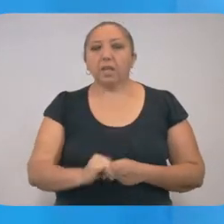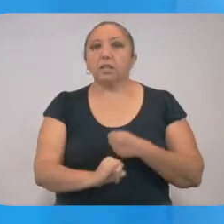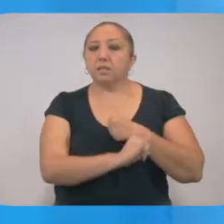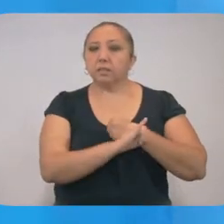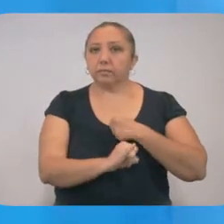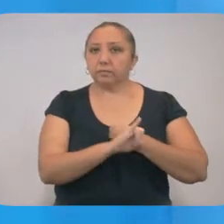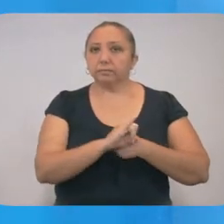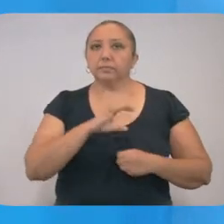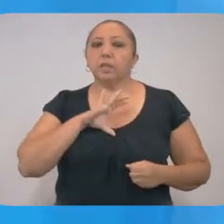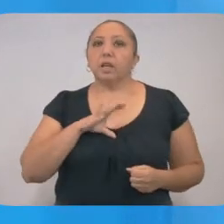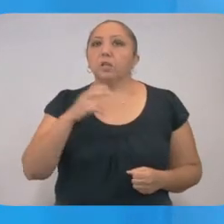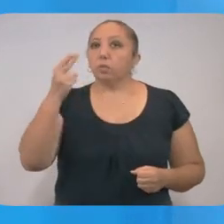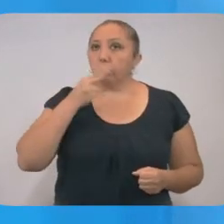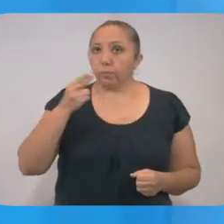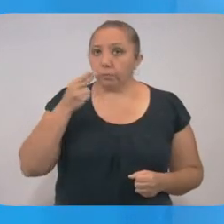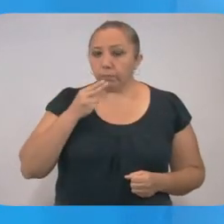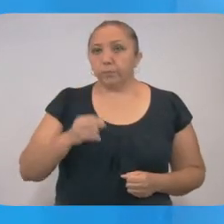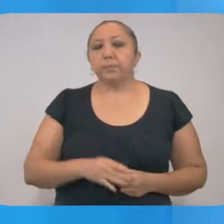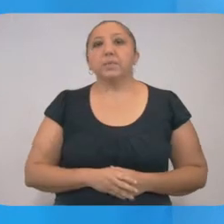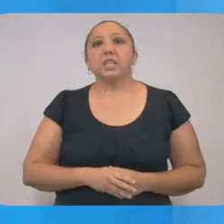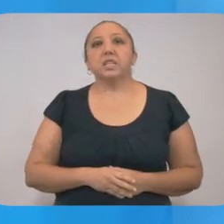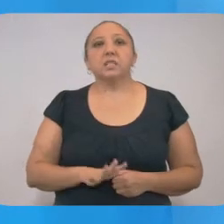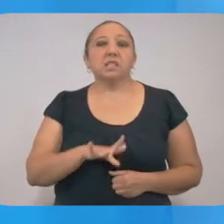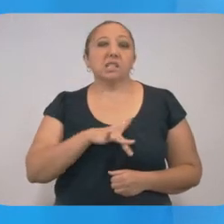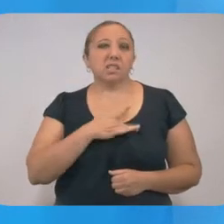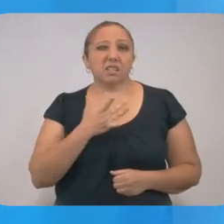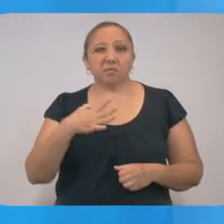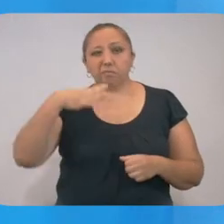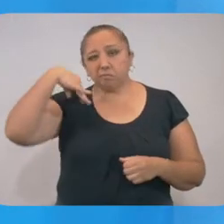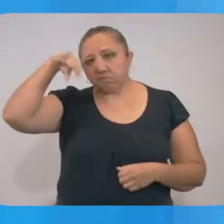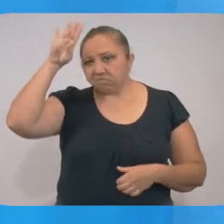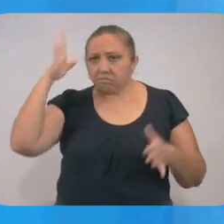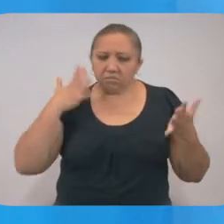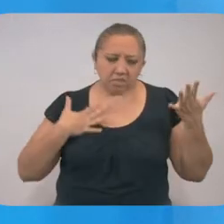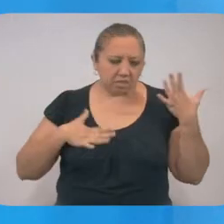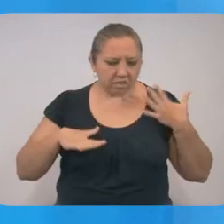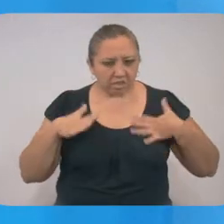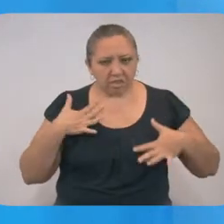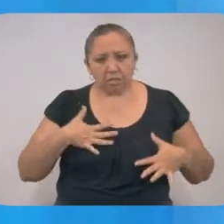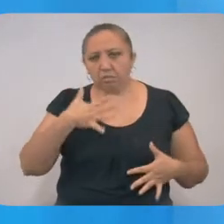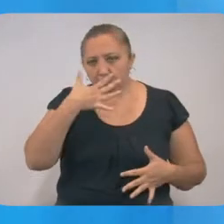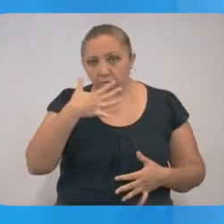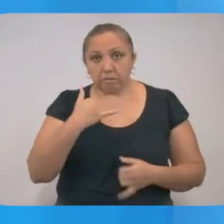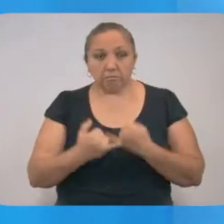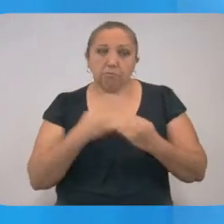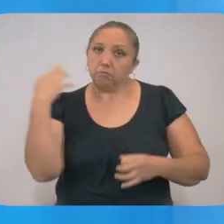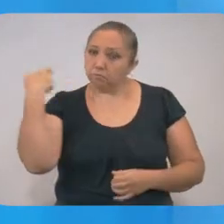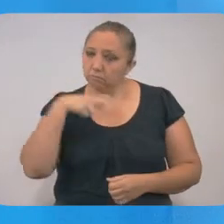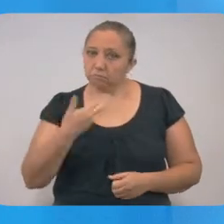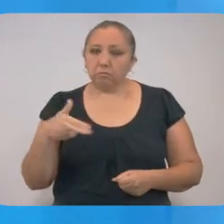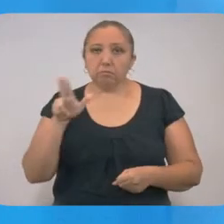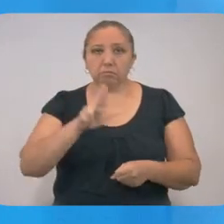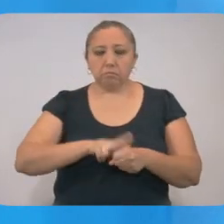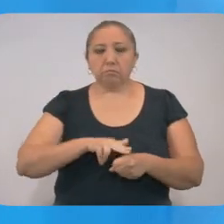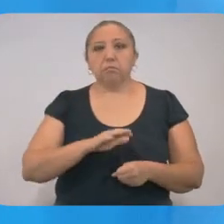VIH, cáncer o tabaquismo. Si presentan fiebre, cansancio o tos seca, acudir de inmediato al centro de salud más